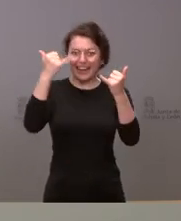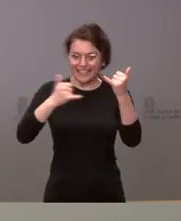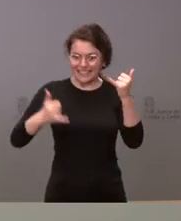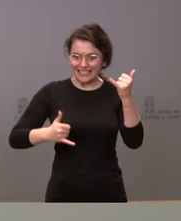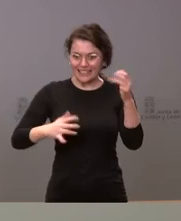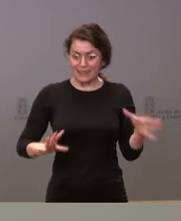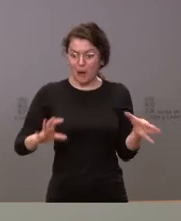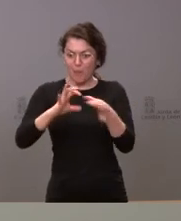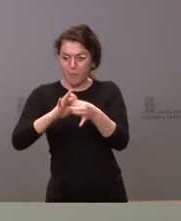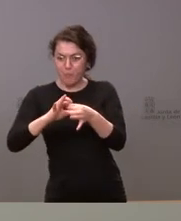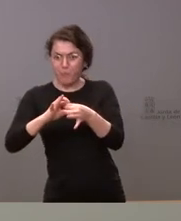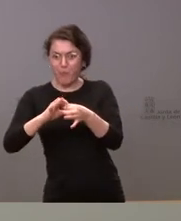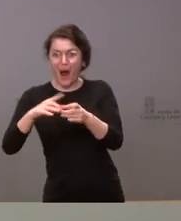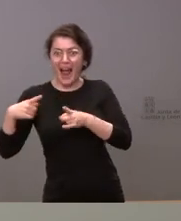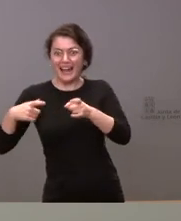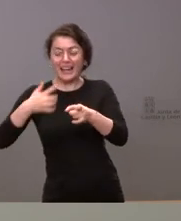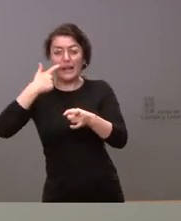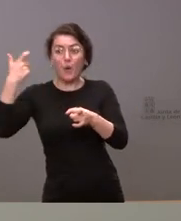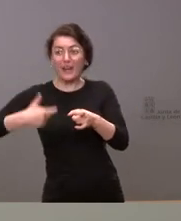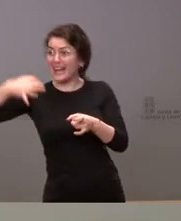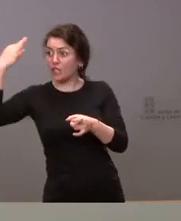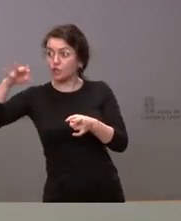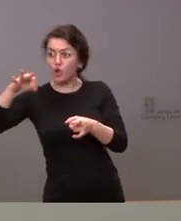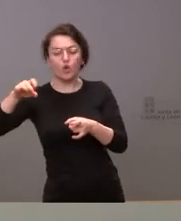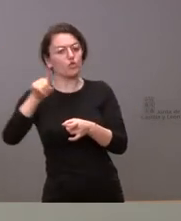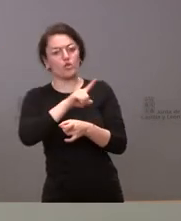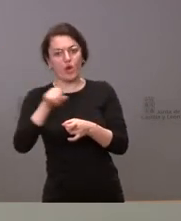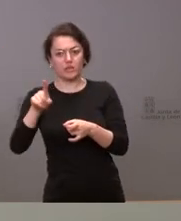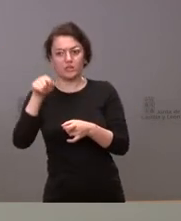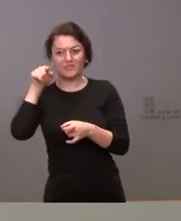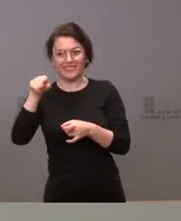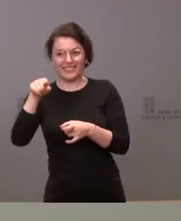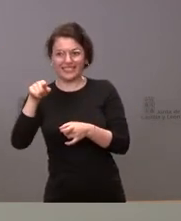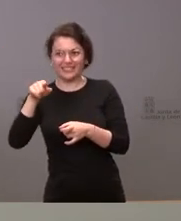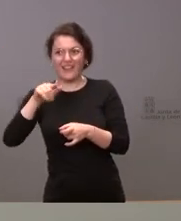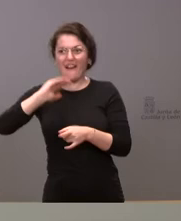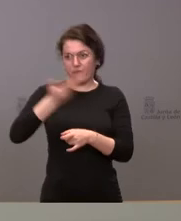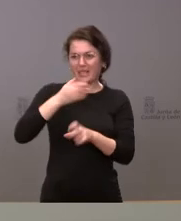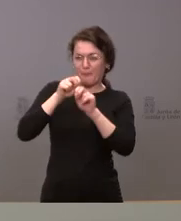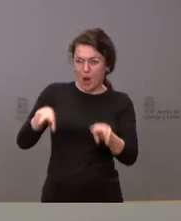solo a la guerra de Ucrania. Es verdad que la guerra de Ucrania lo ha agravado, pero es verdad que sería